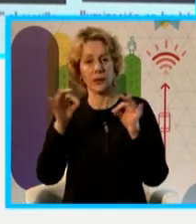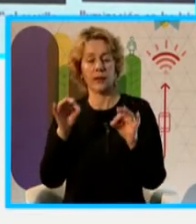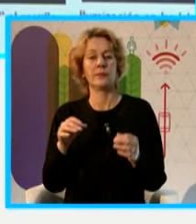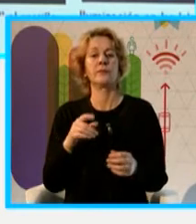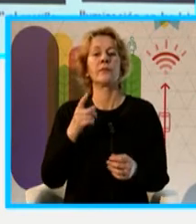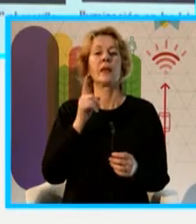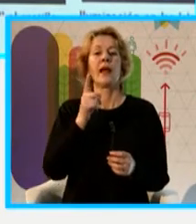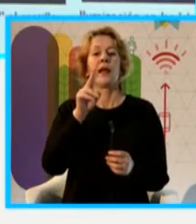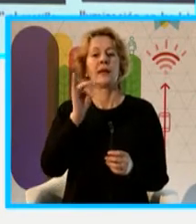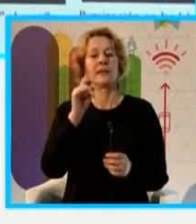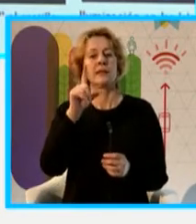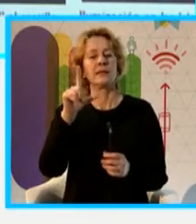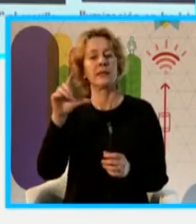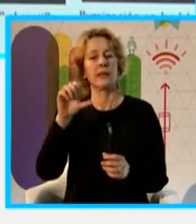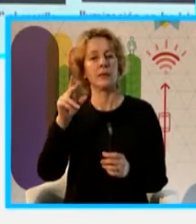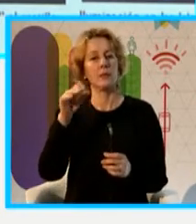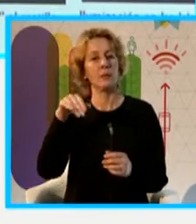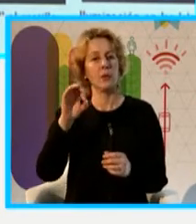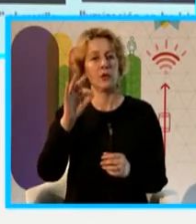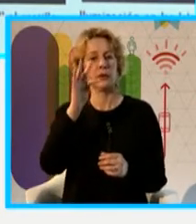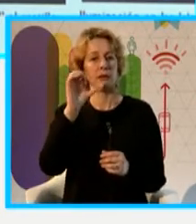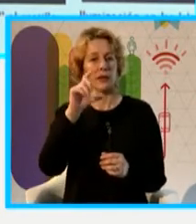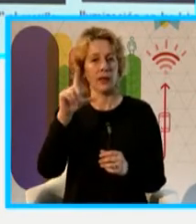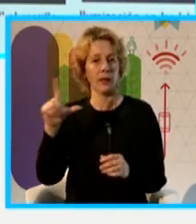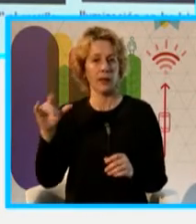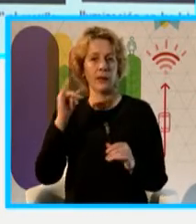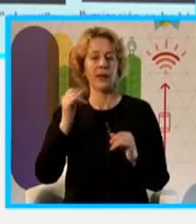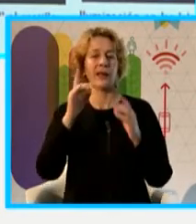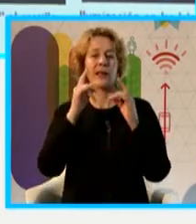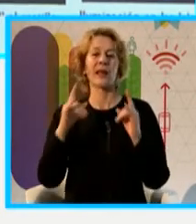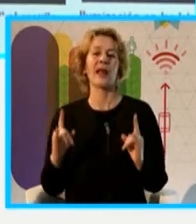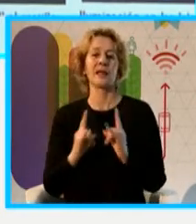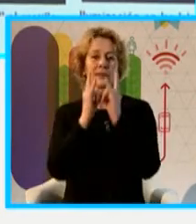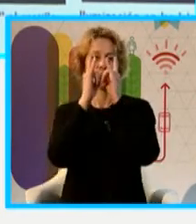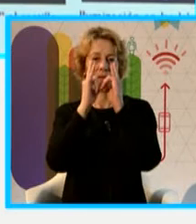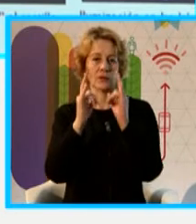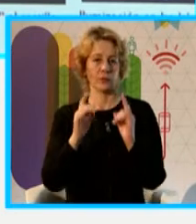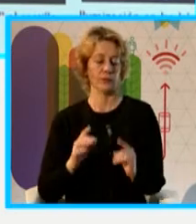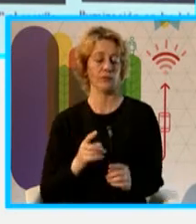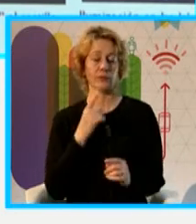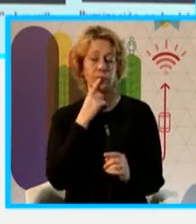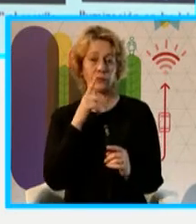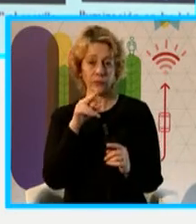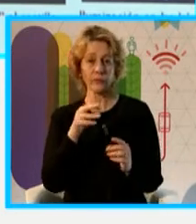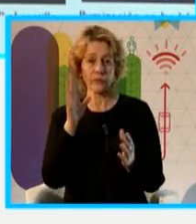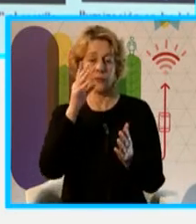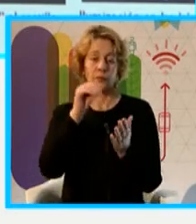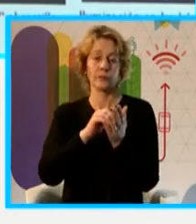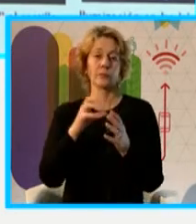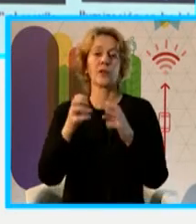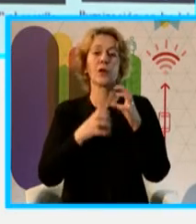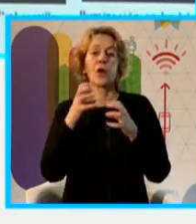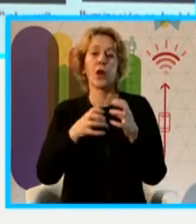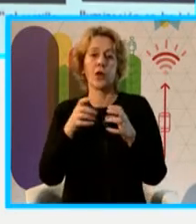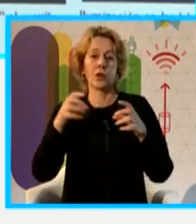En esos lugares se va a incorporar el color en algunos de ellos, y también se va a incorporar el color en